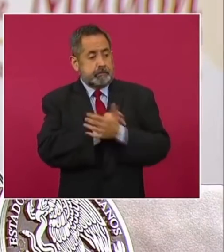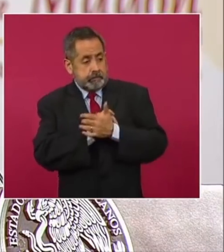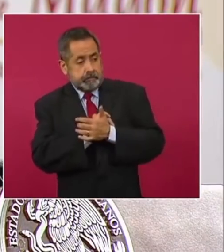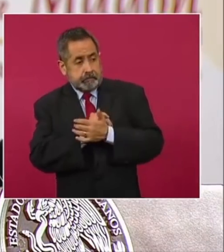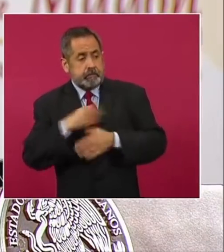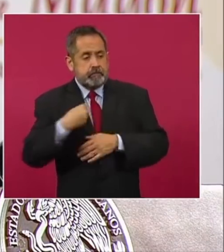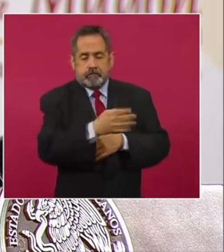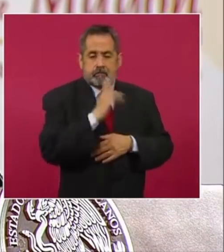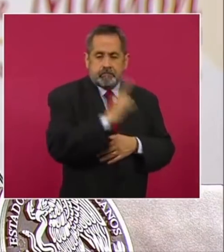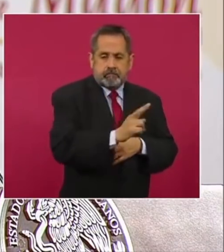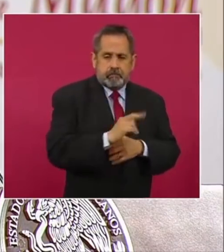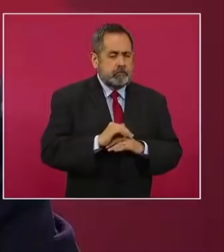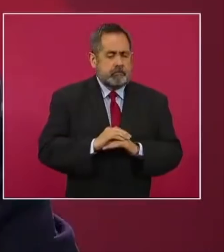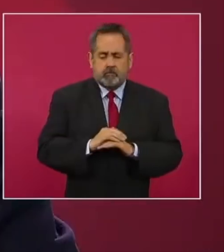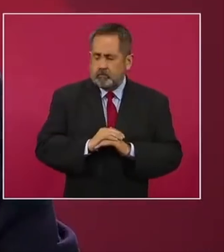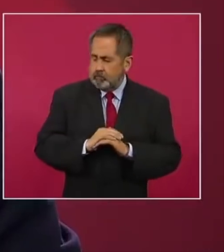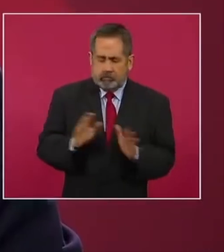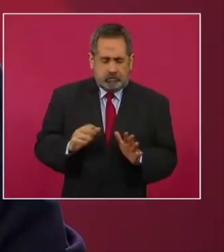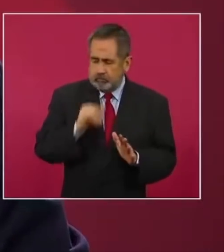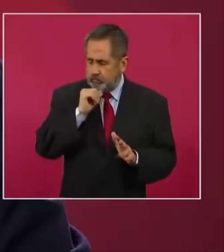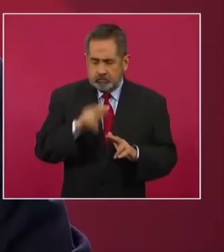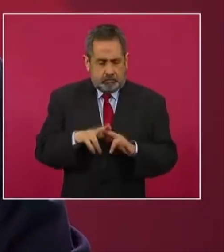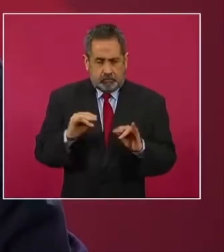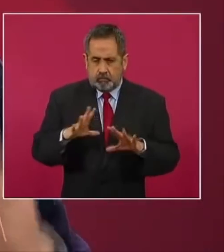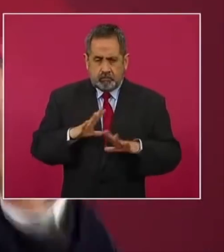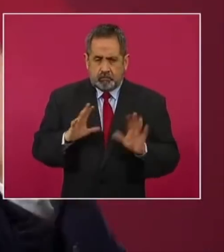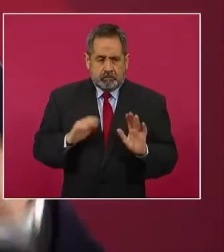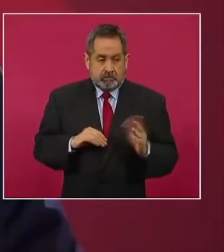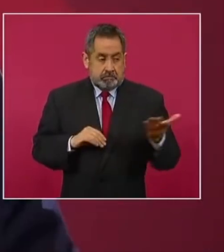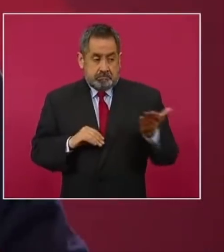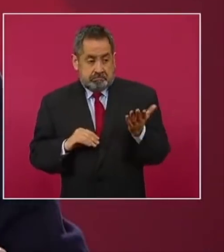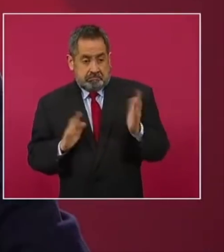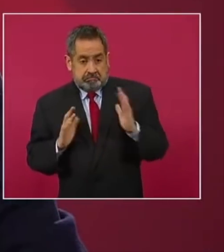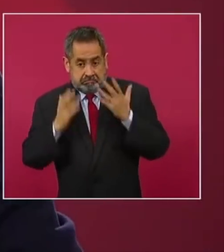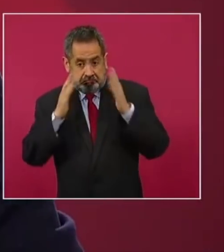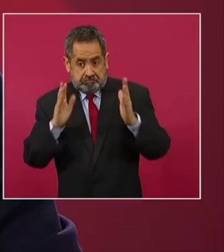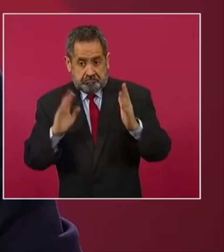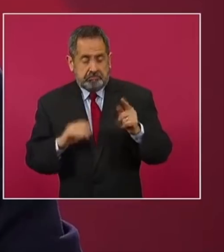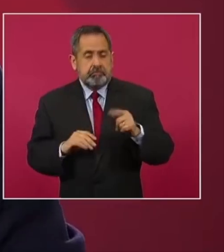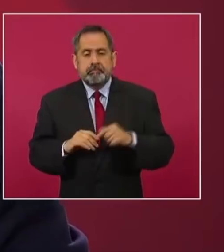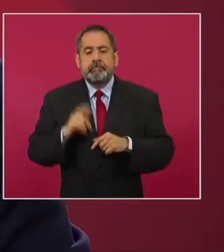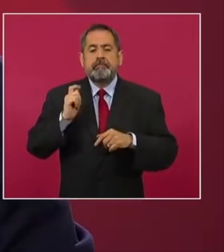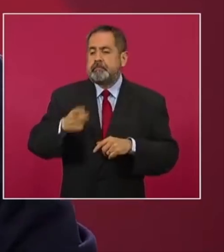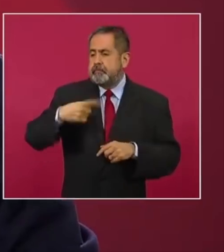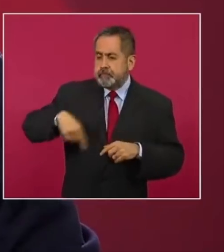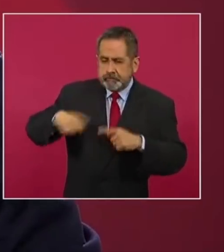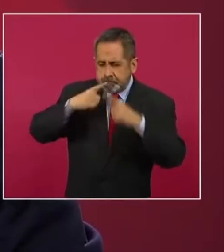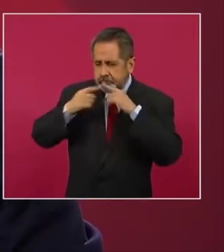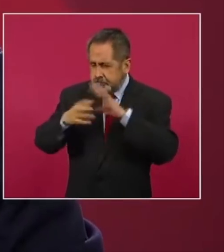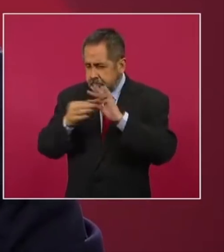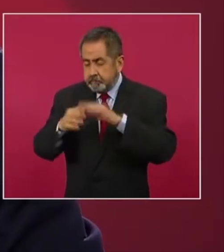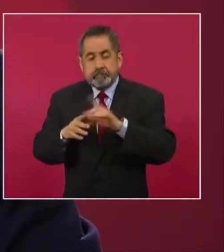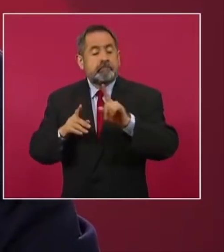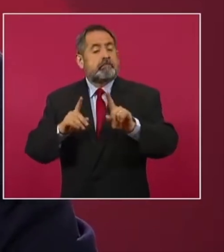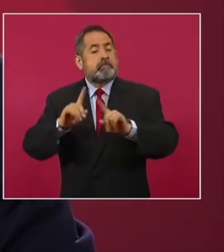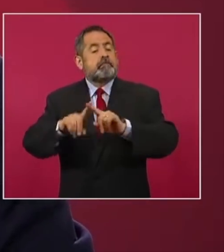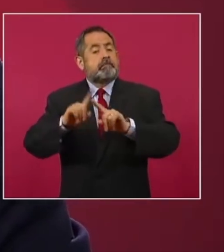Electoral o que esté por hacer. La conocemos, la resolución del Tribunal